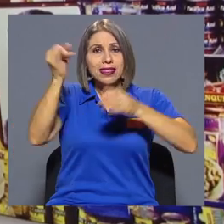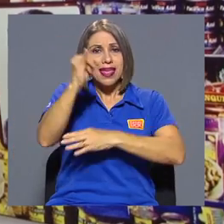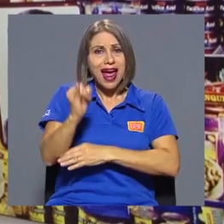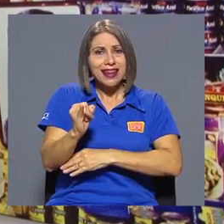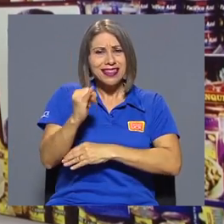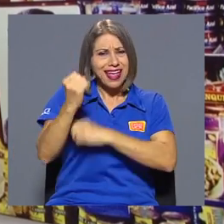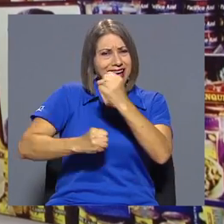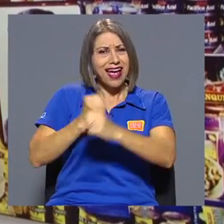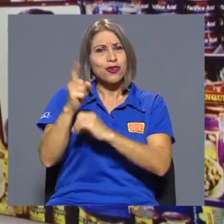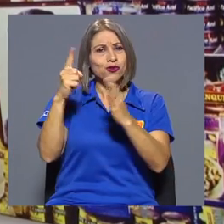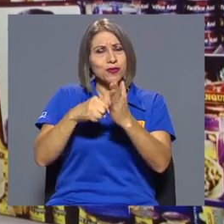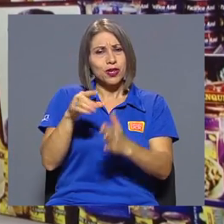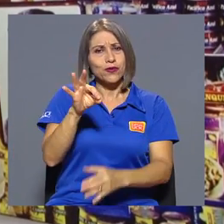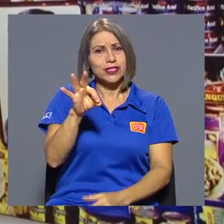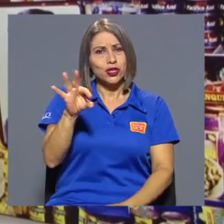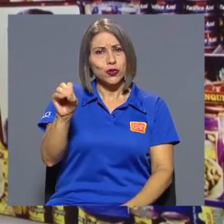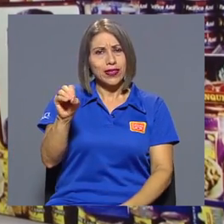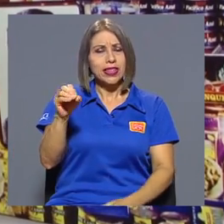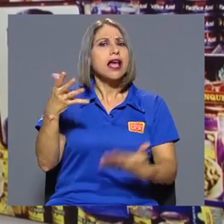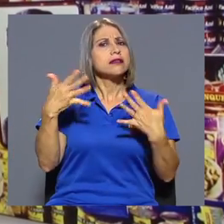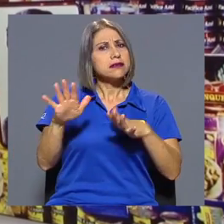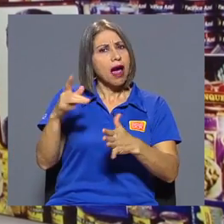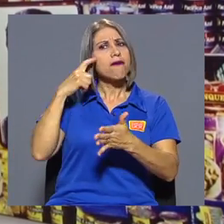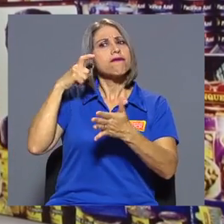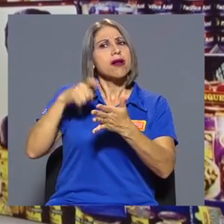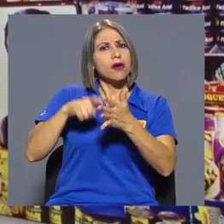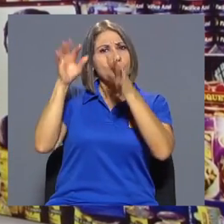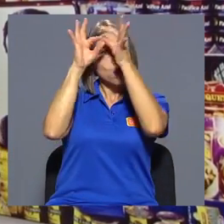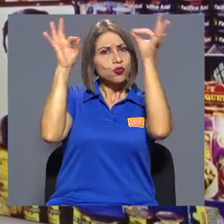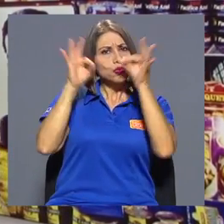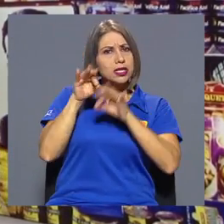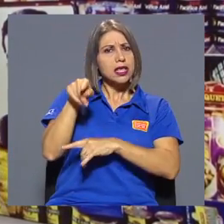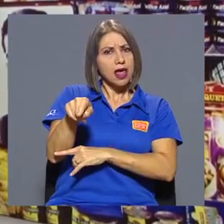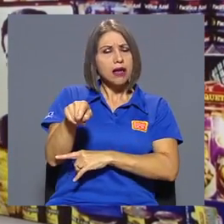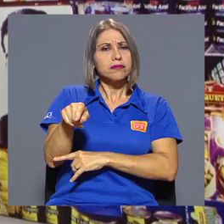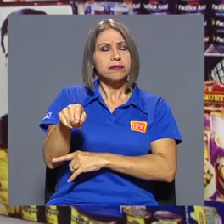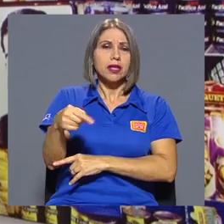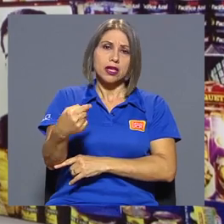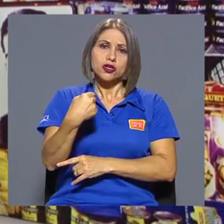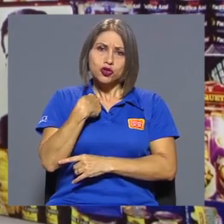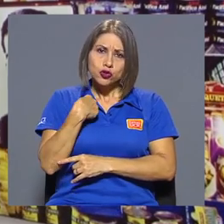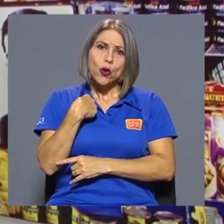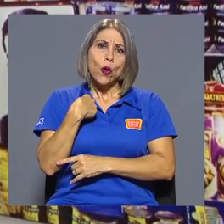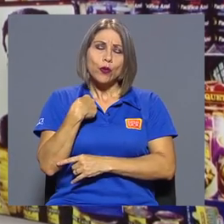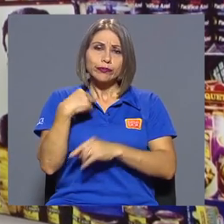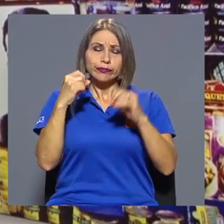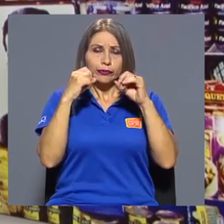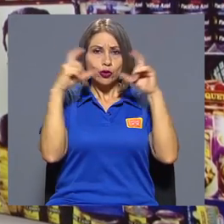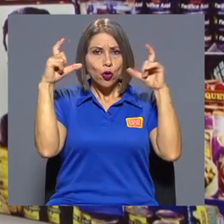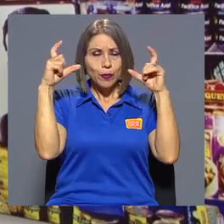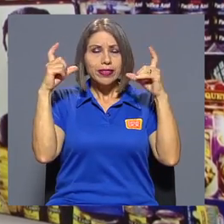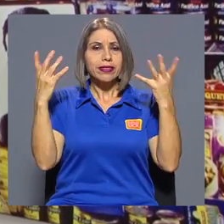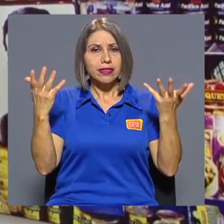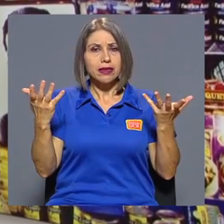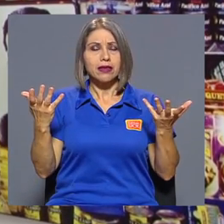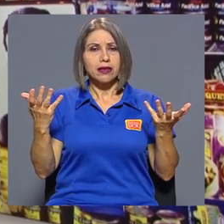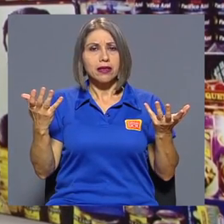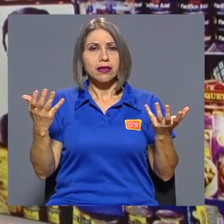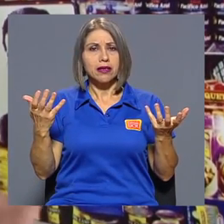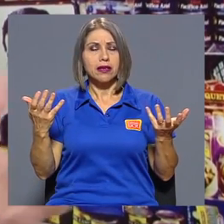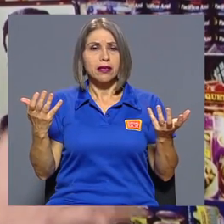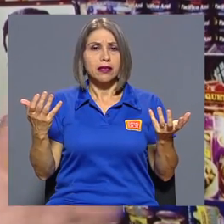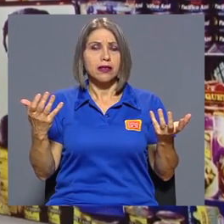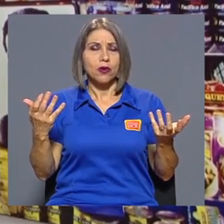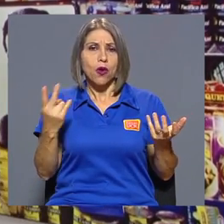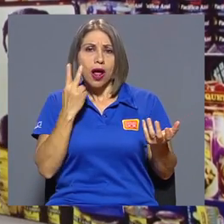90. Es una persona muy reconocida también y yo fui uno de los sorprendidos a la